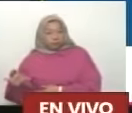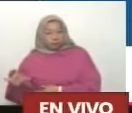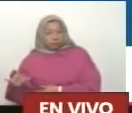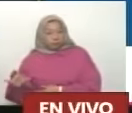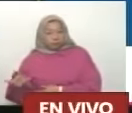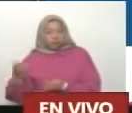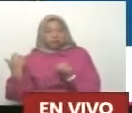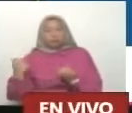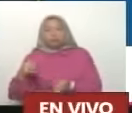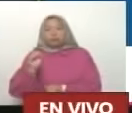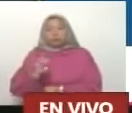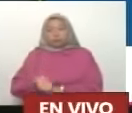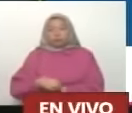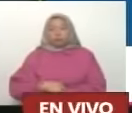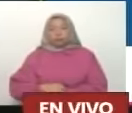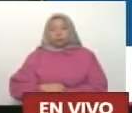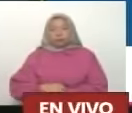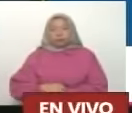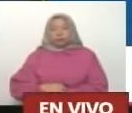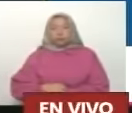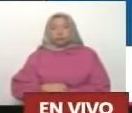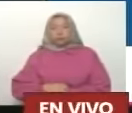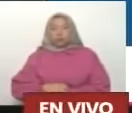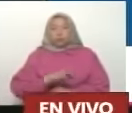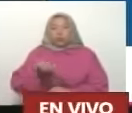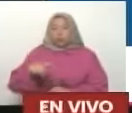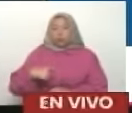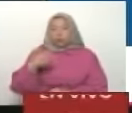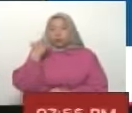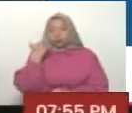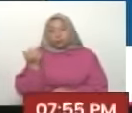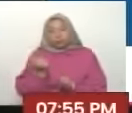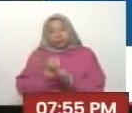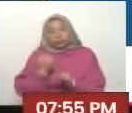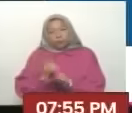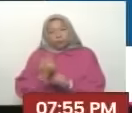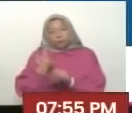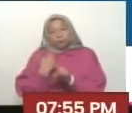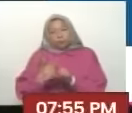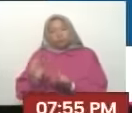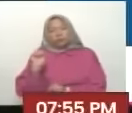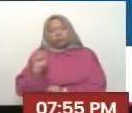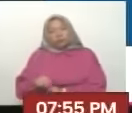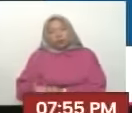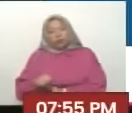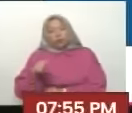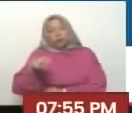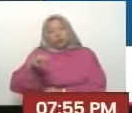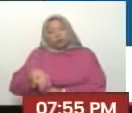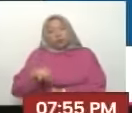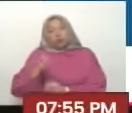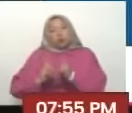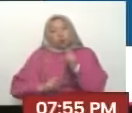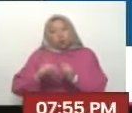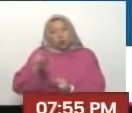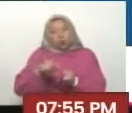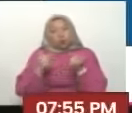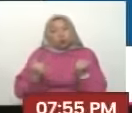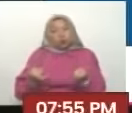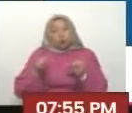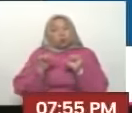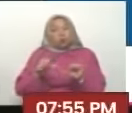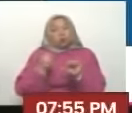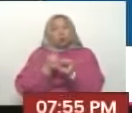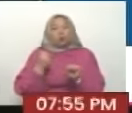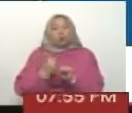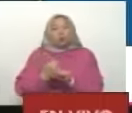Así será Yo no sé Si nosotros Lo veremos Pero lo que sí sé Es que lo estamos Construyendo Y vamos a perseverar